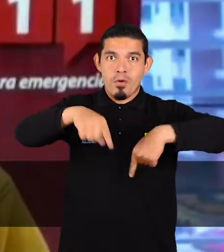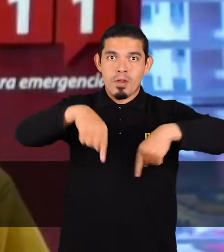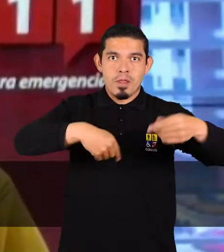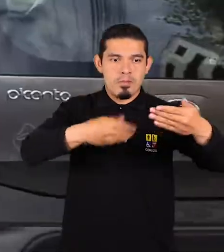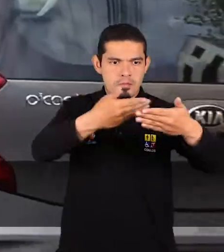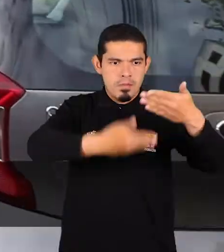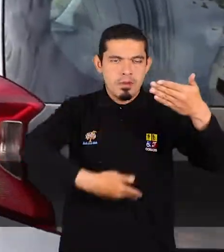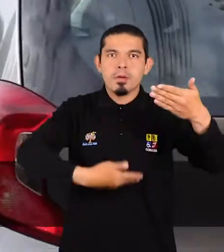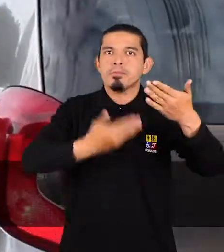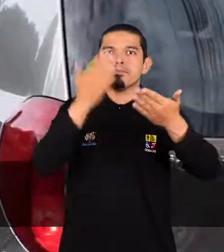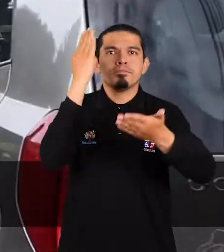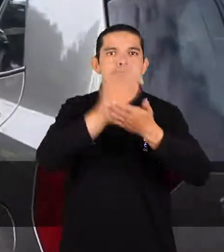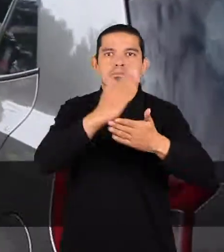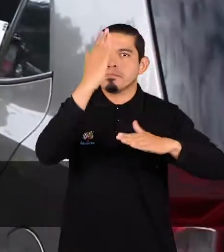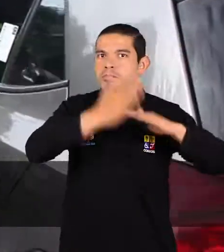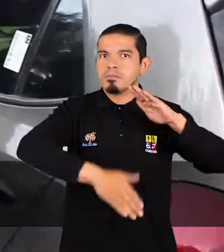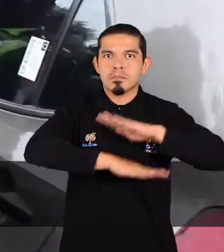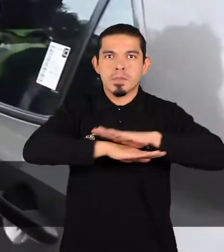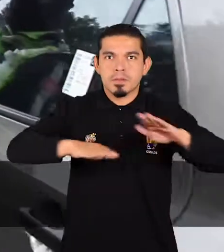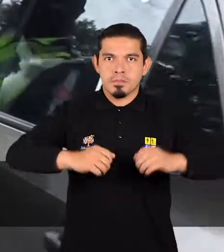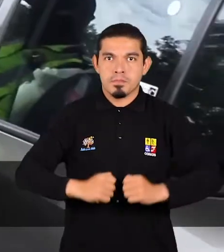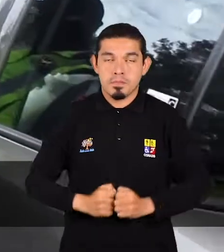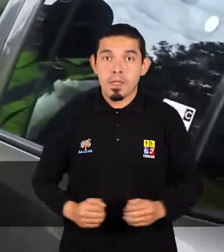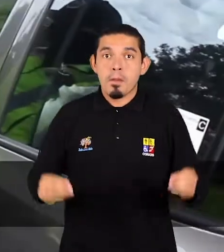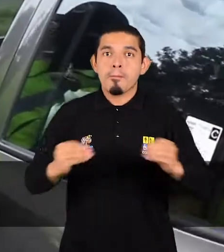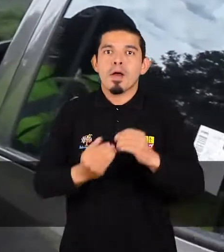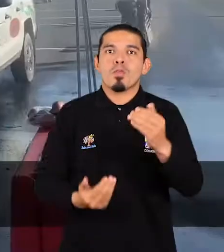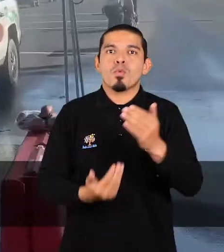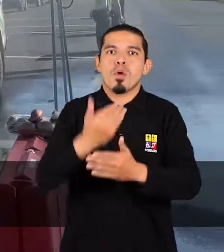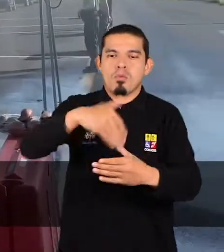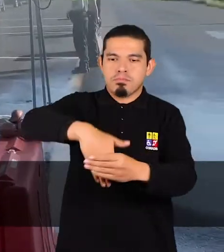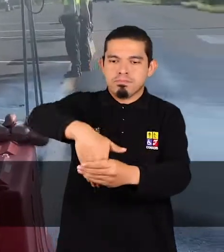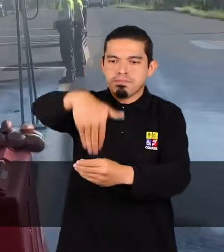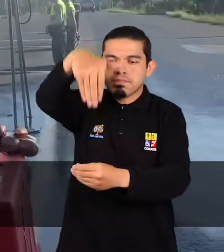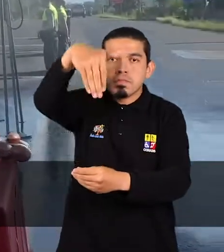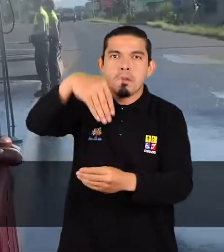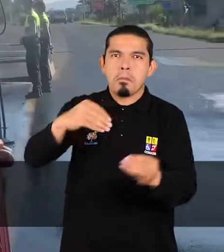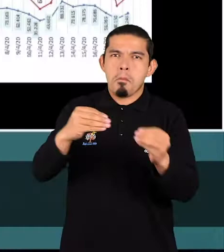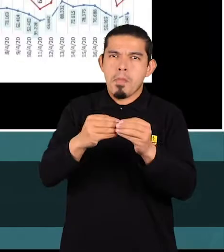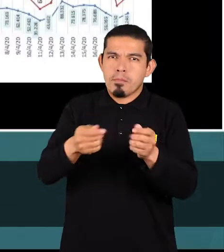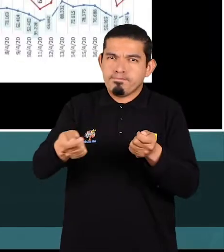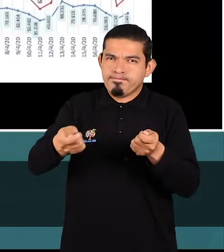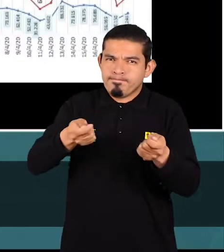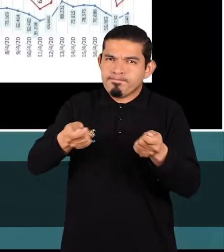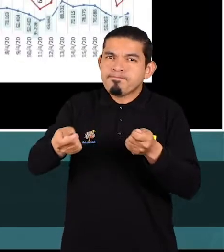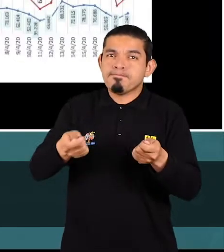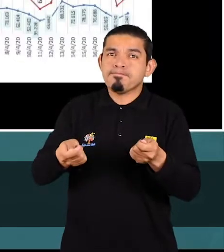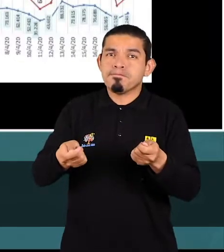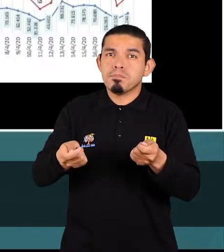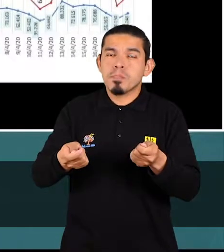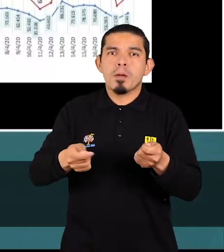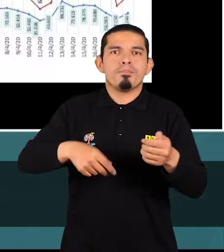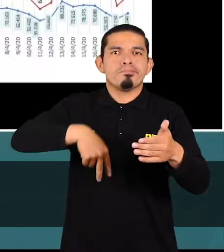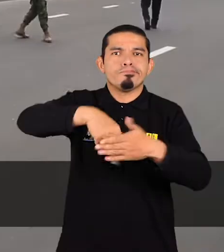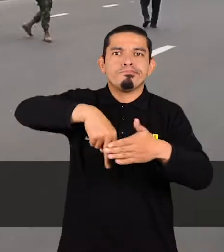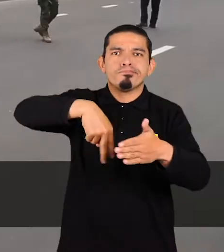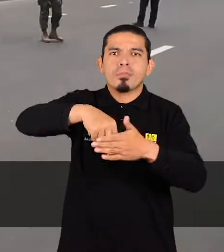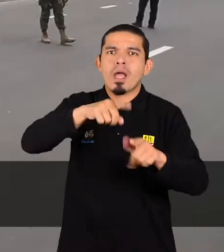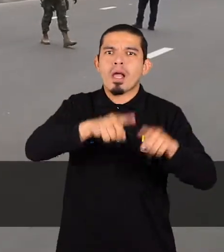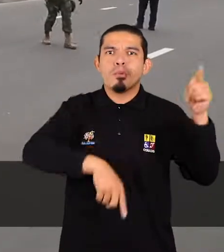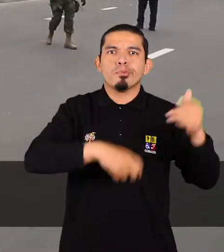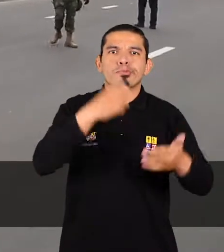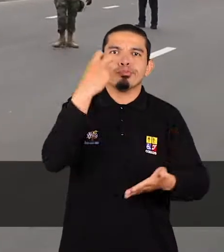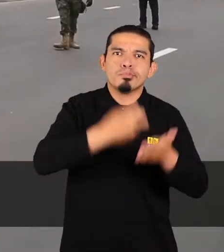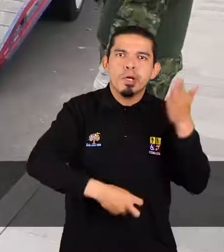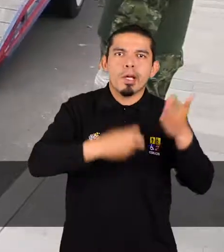emitidos durante el último mes y tendrán que obtenerse nuevos de manera más rigurosa, impidiendo ya el acceso a quienes han